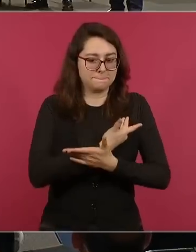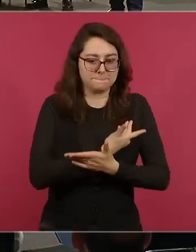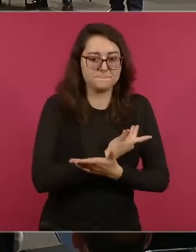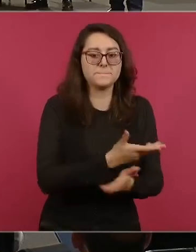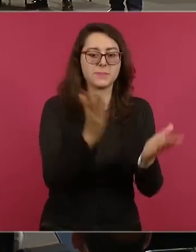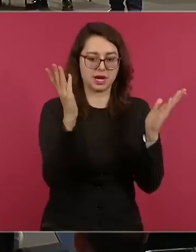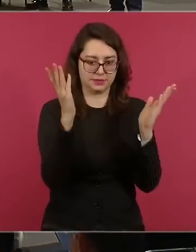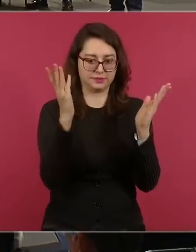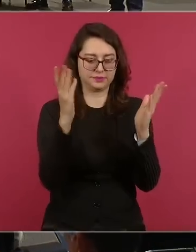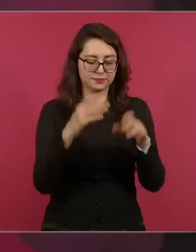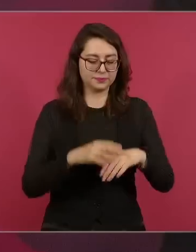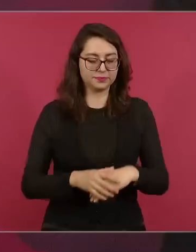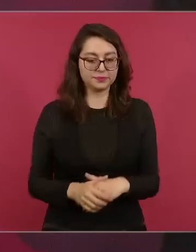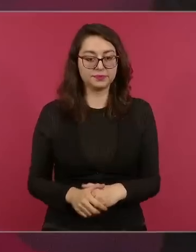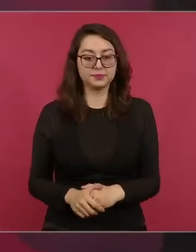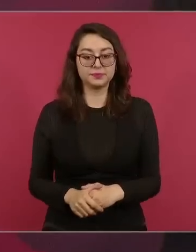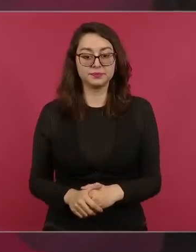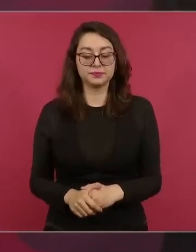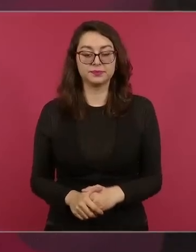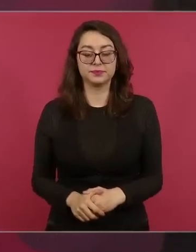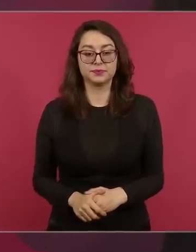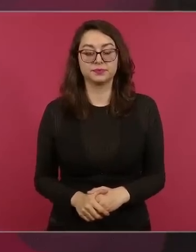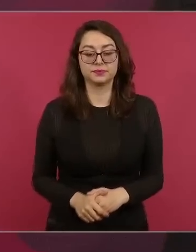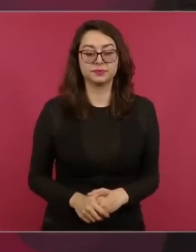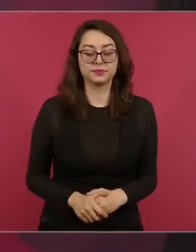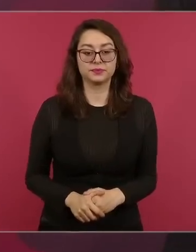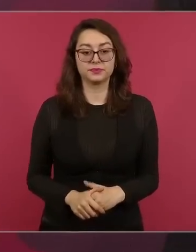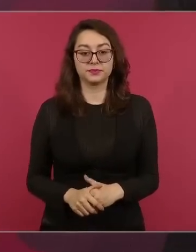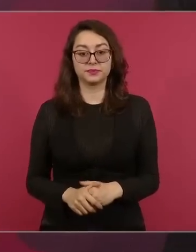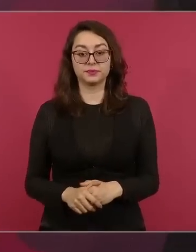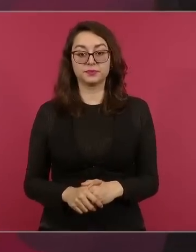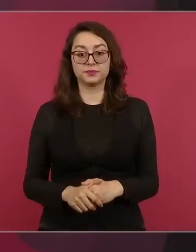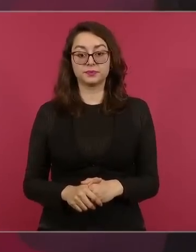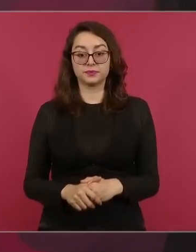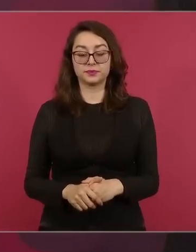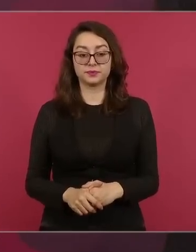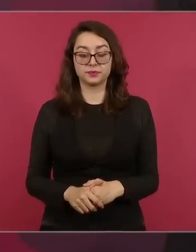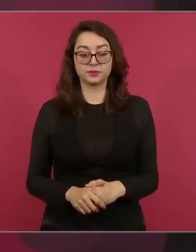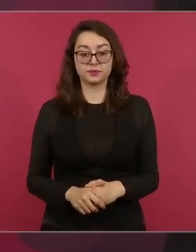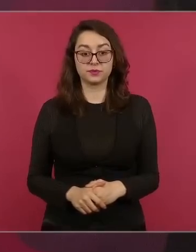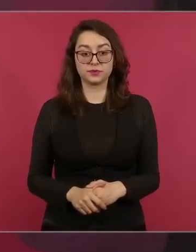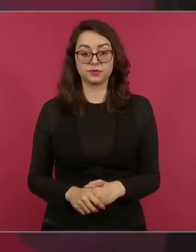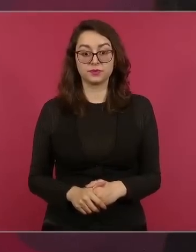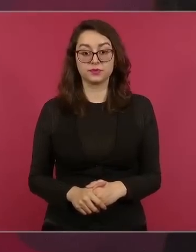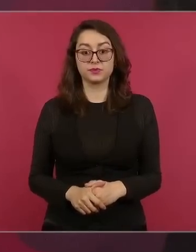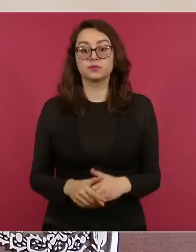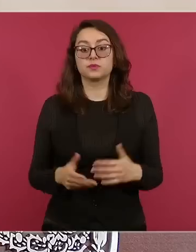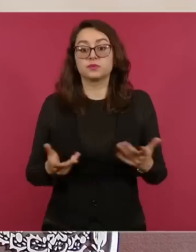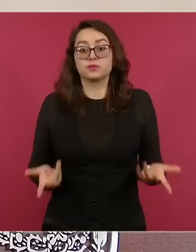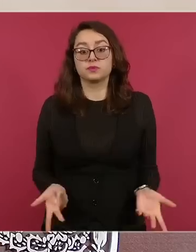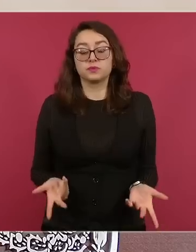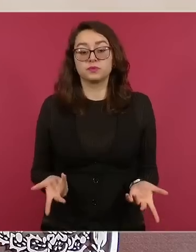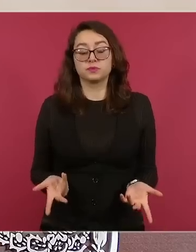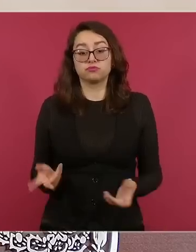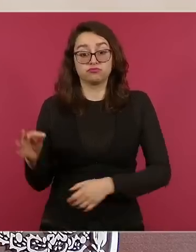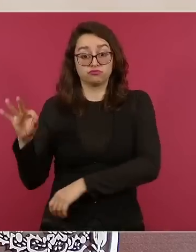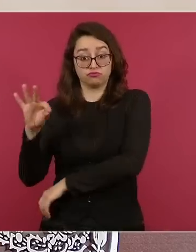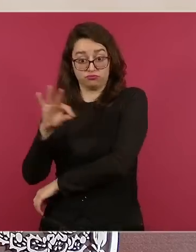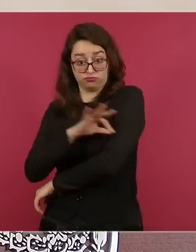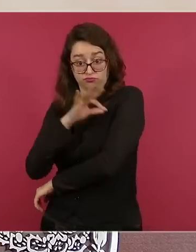prevenir influenza y COVID